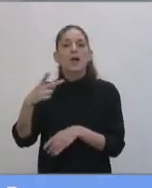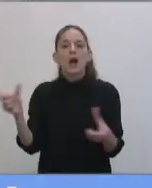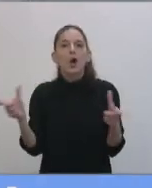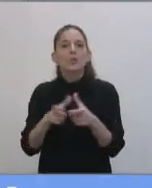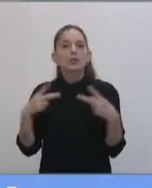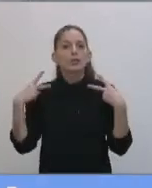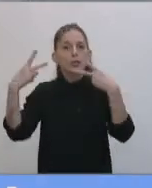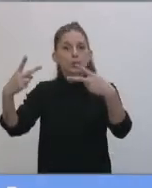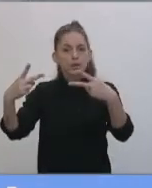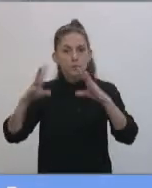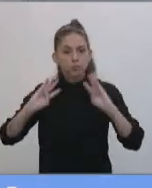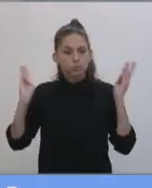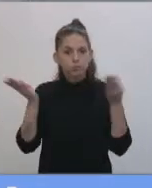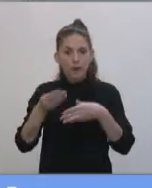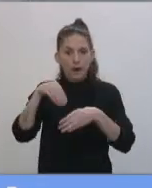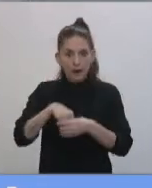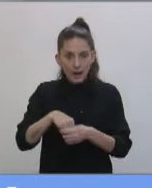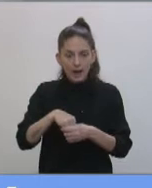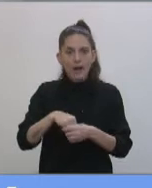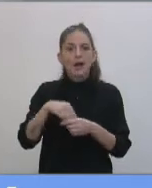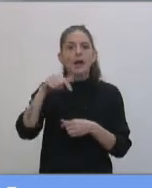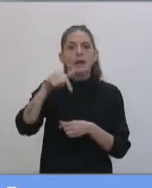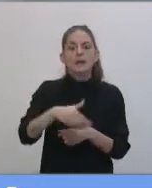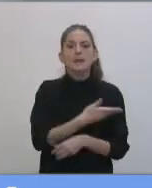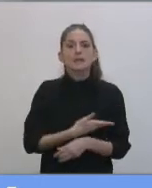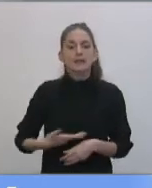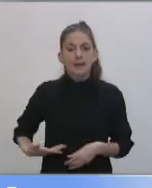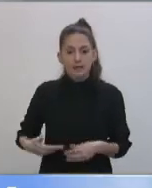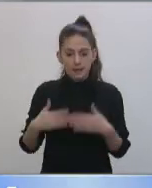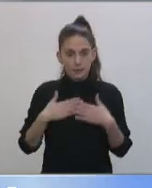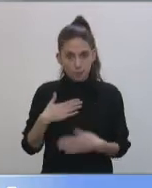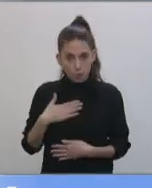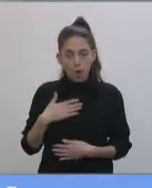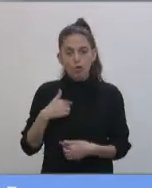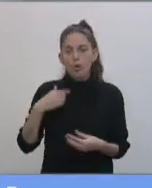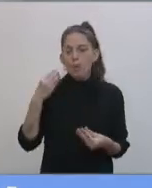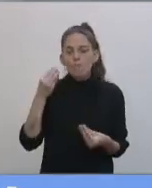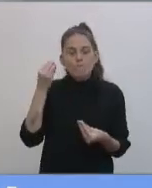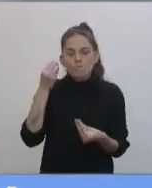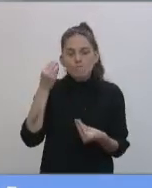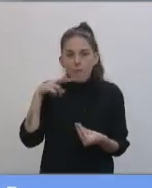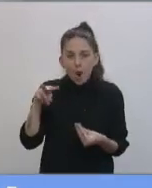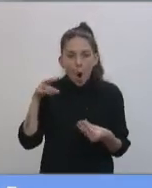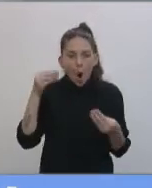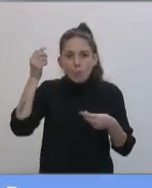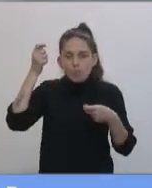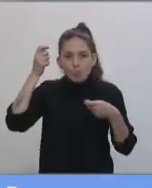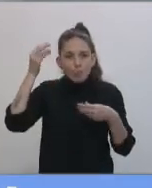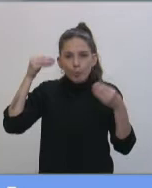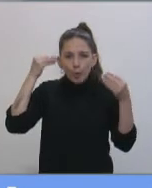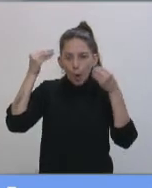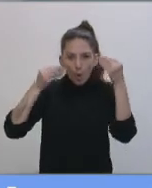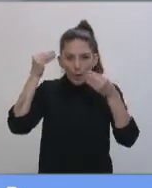este cuerpo y en mi calidad de presidenta, veo con mucha preocupación que no pudimos convocar la